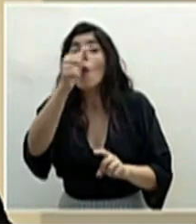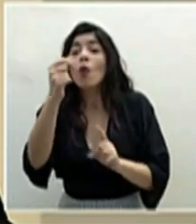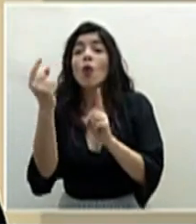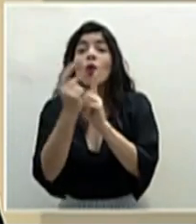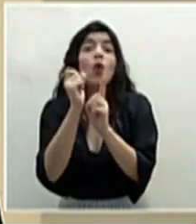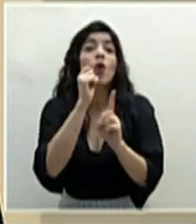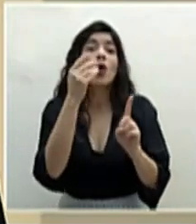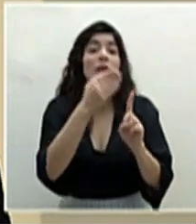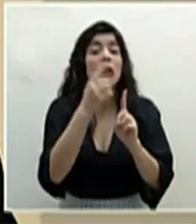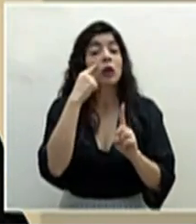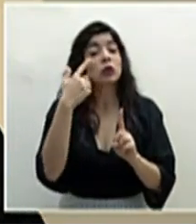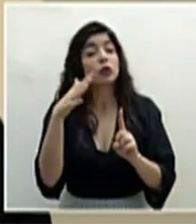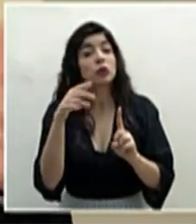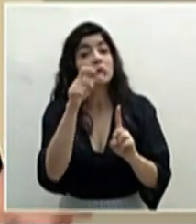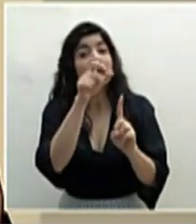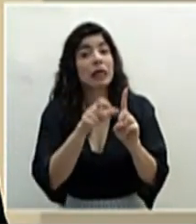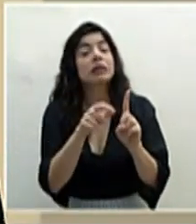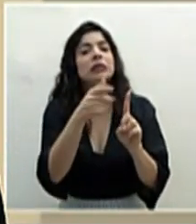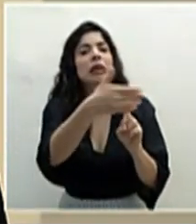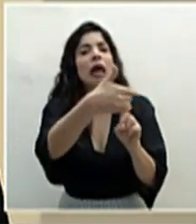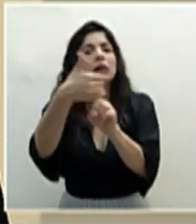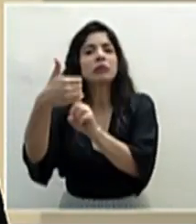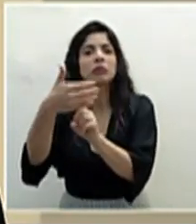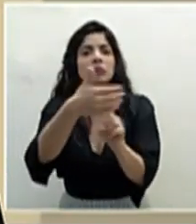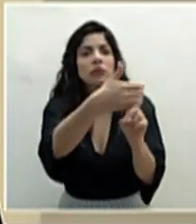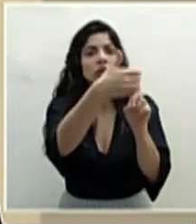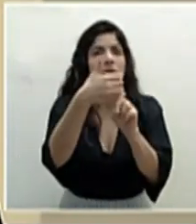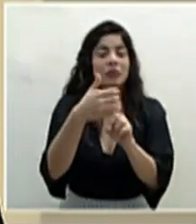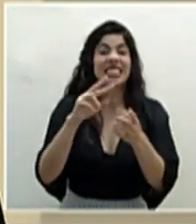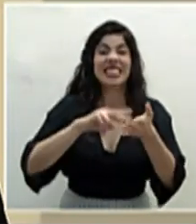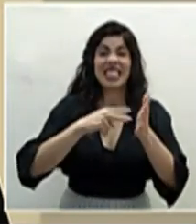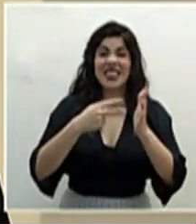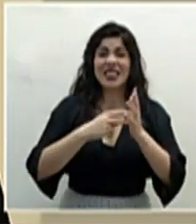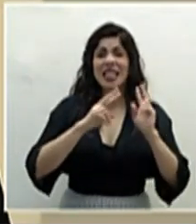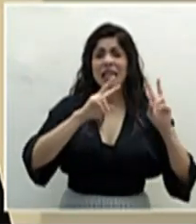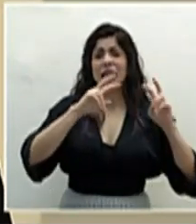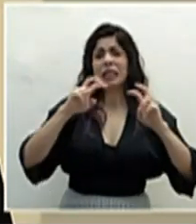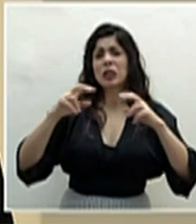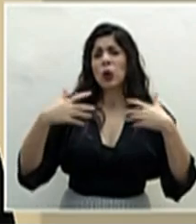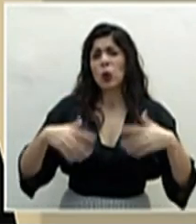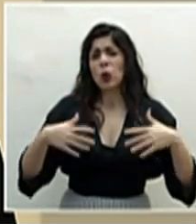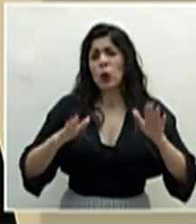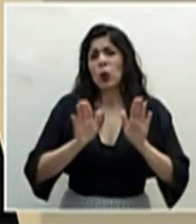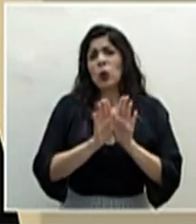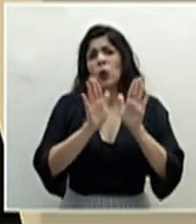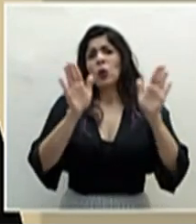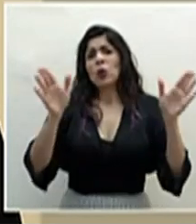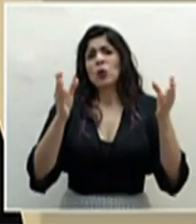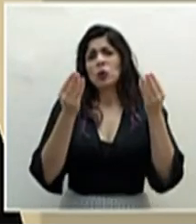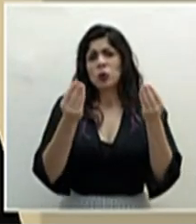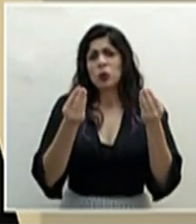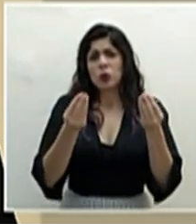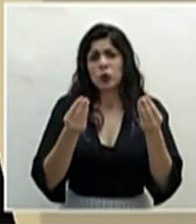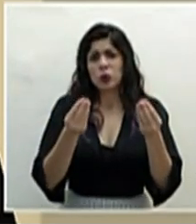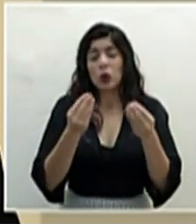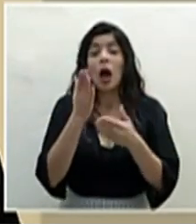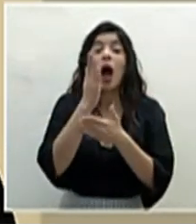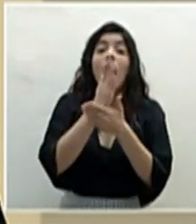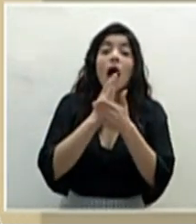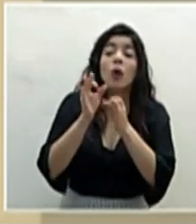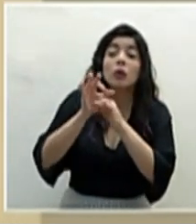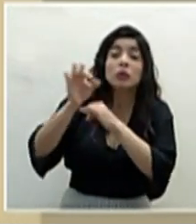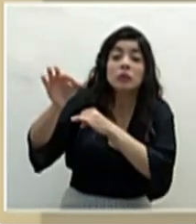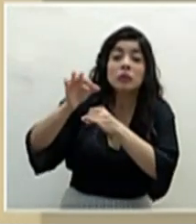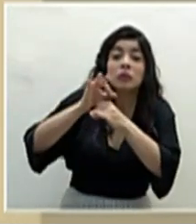indirectos y sospechosos. Se amplía incluso el margen del testeo. Incluso en algunos de los distritos o